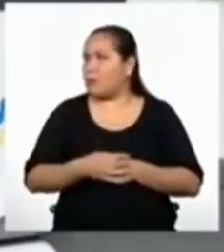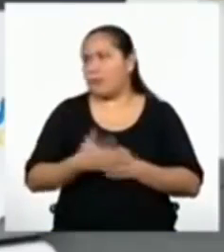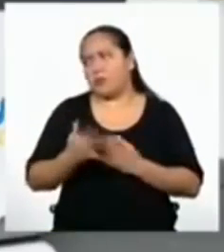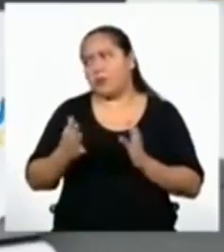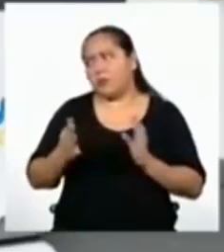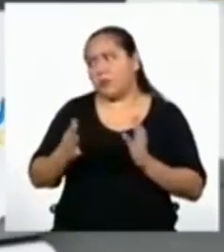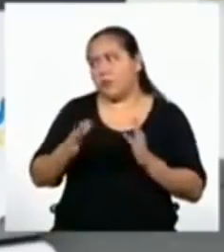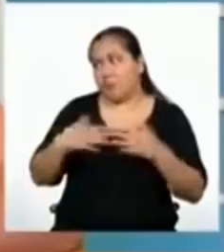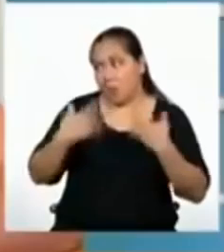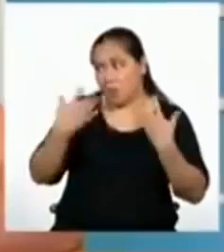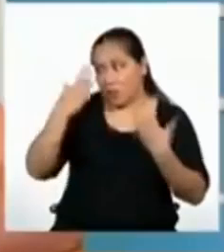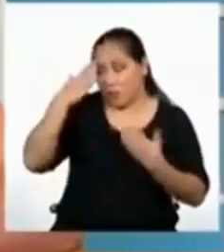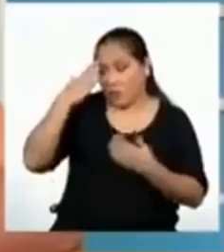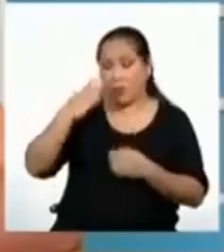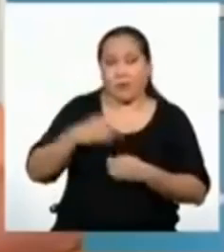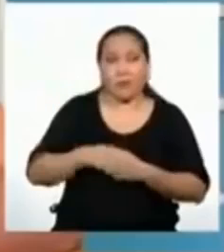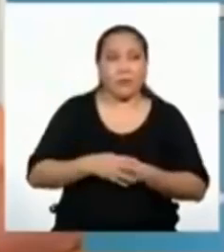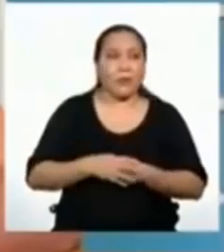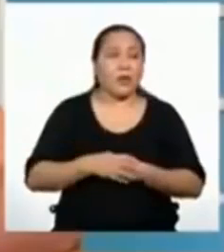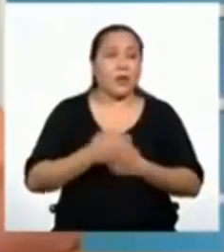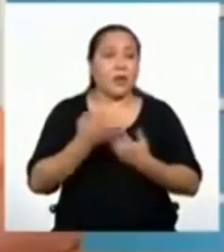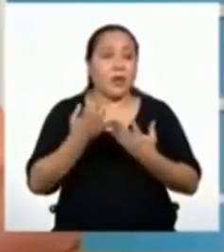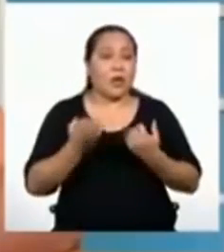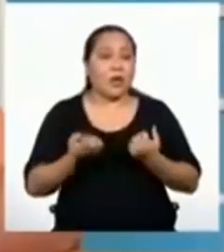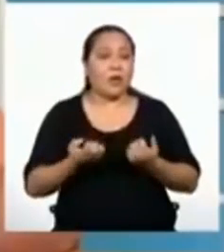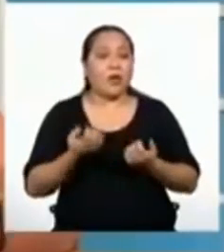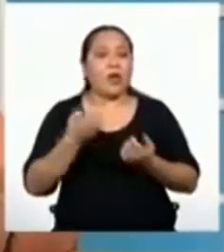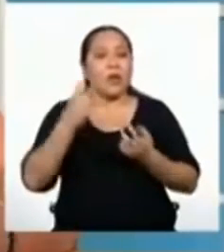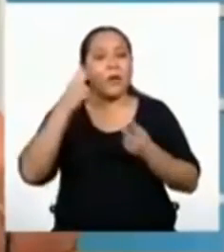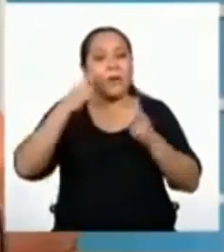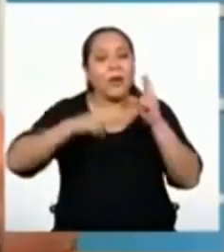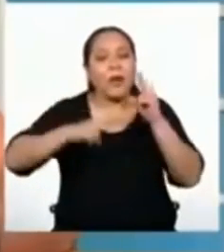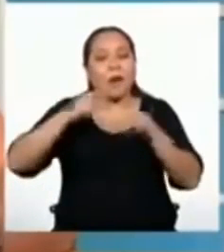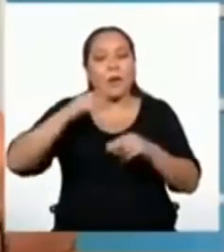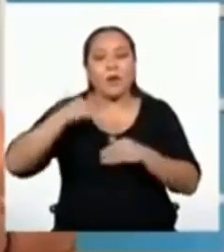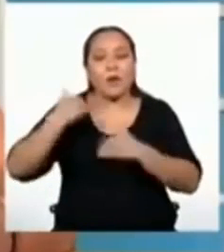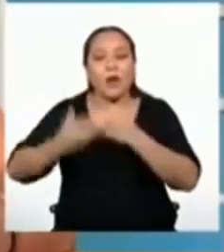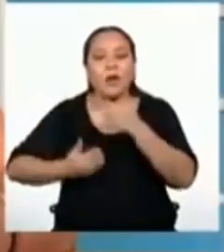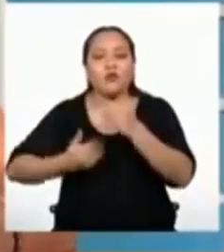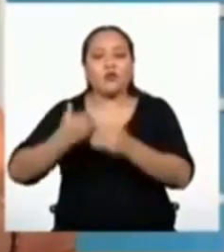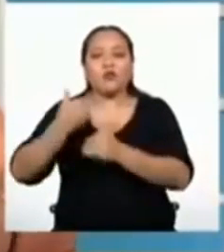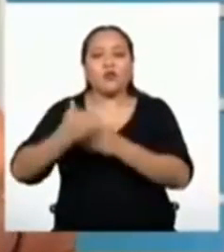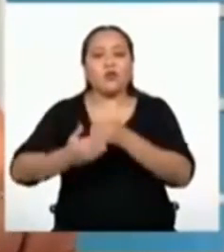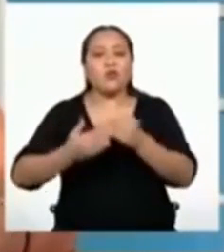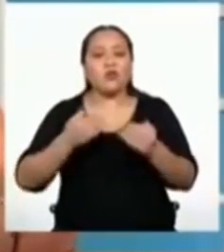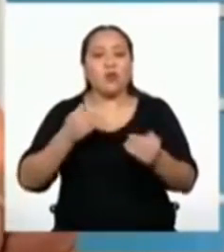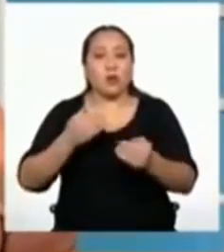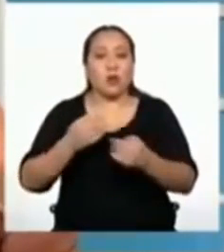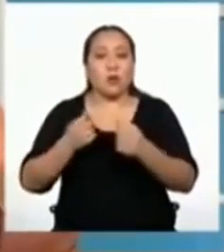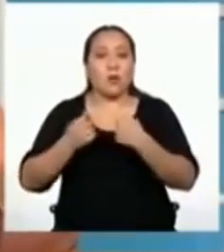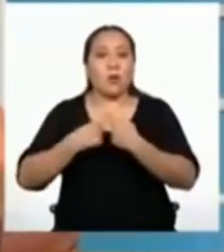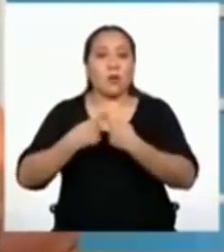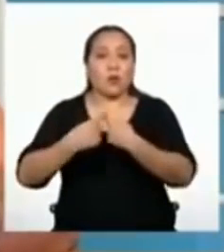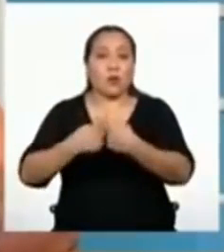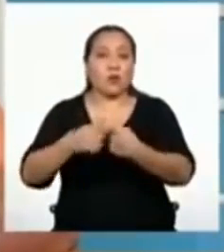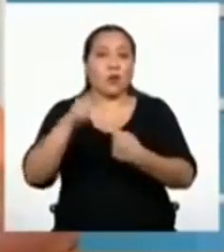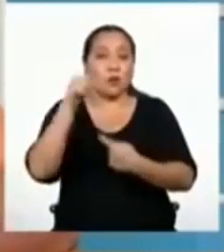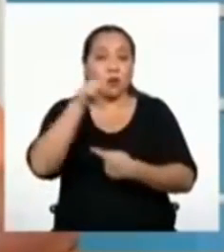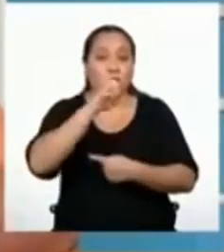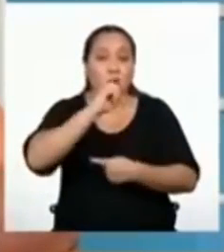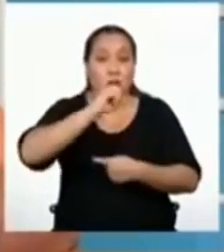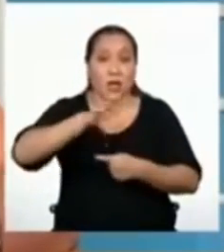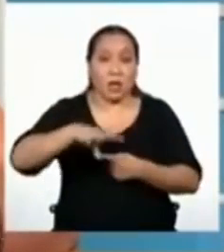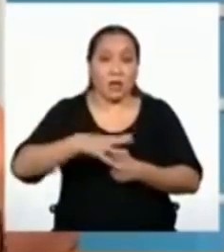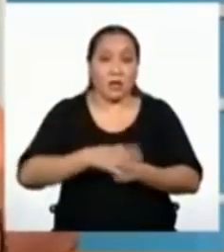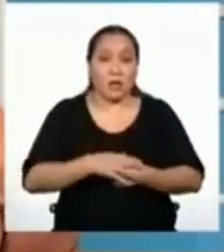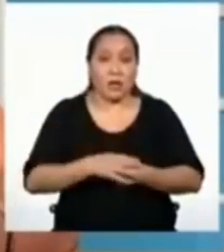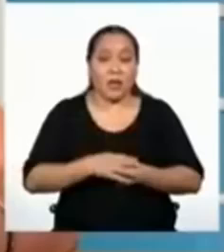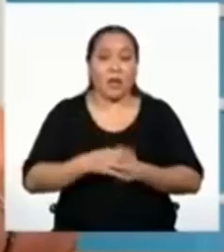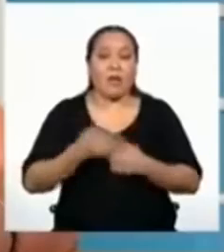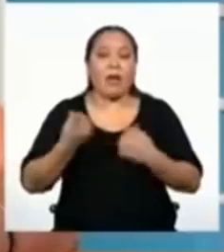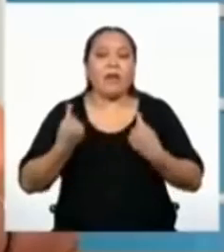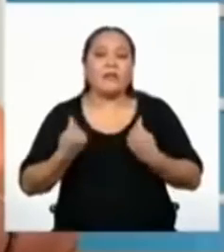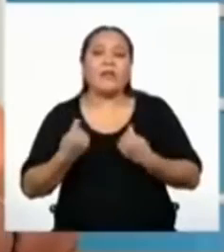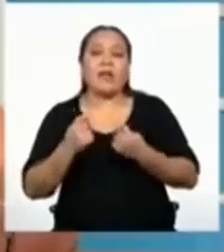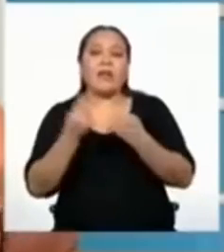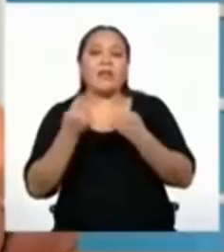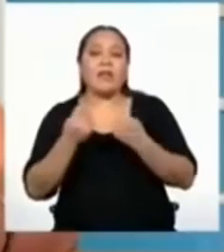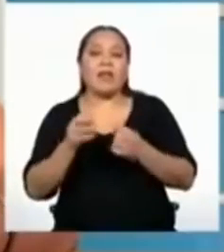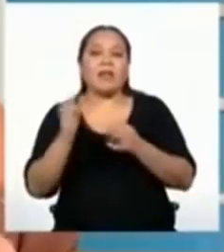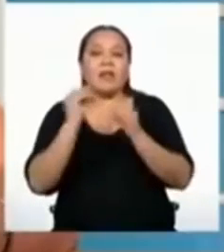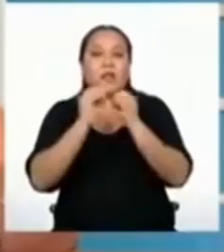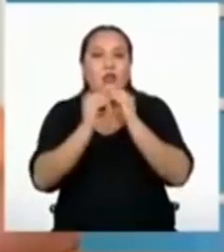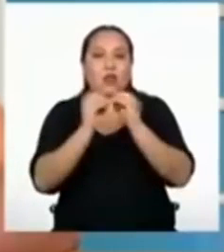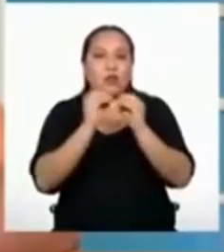Digo, si se puede saber. Es que quisiera que analicemos las sucesiones de las progresiones geométricas que registraste al intentar dar